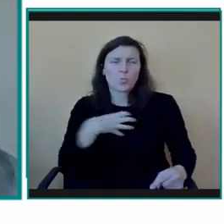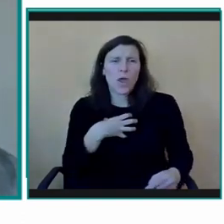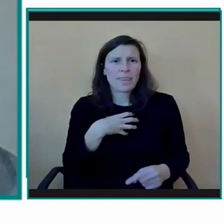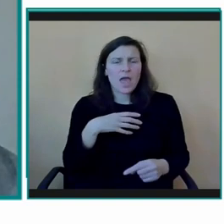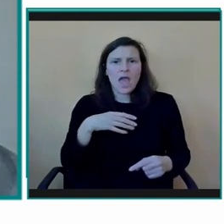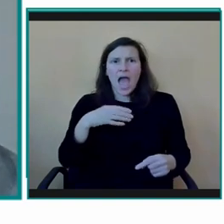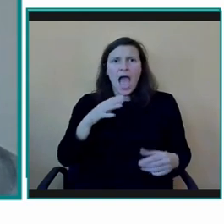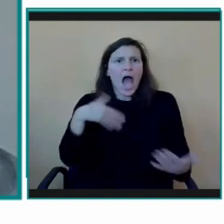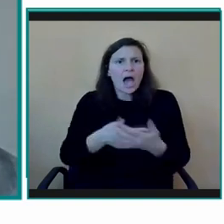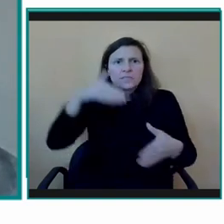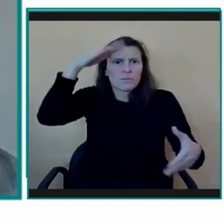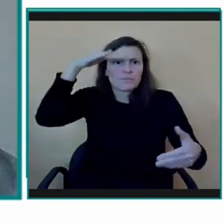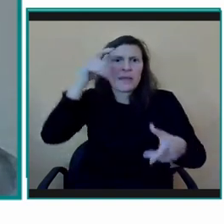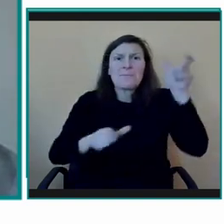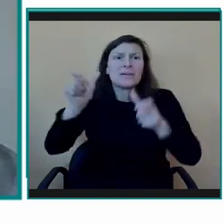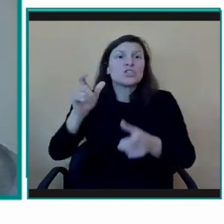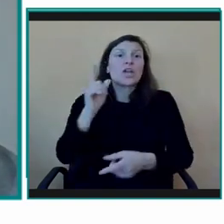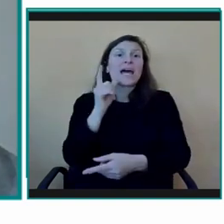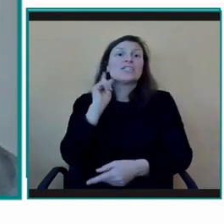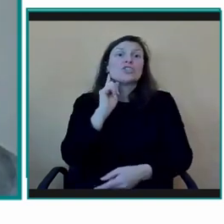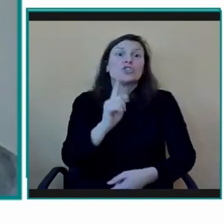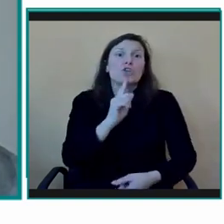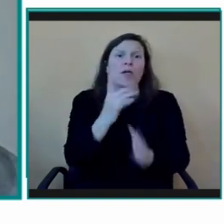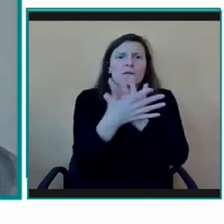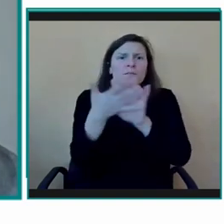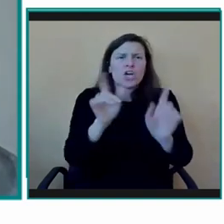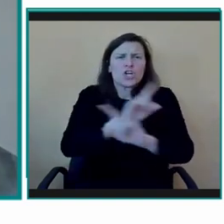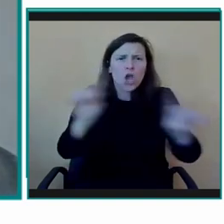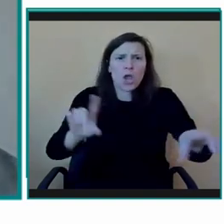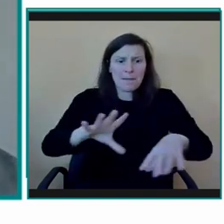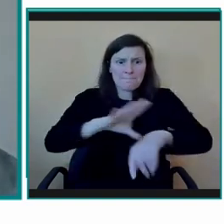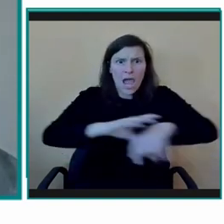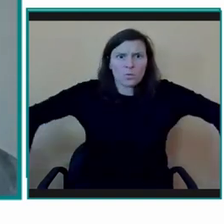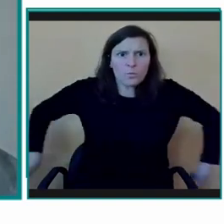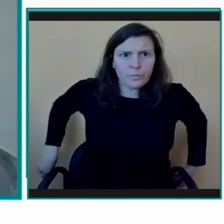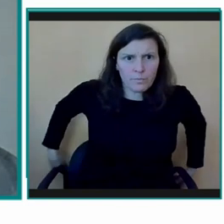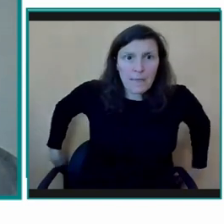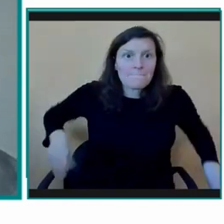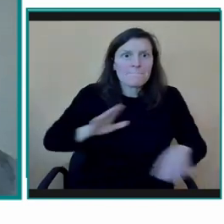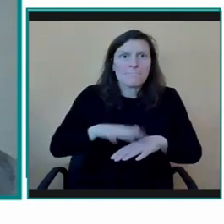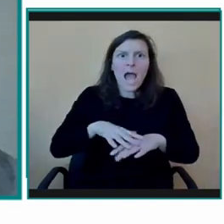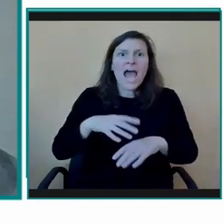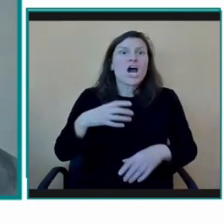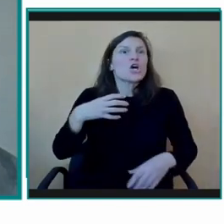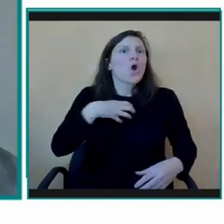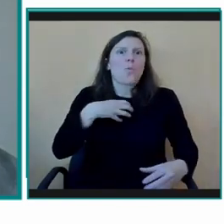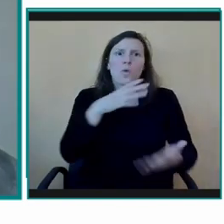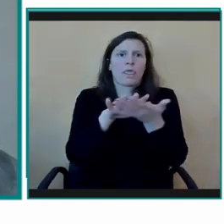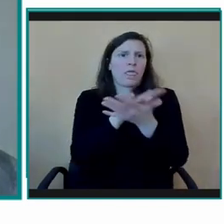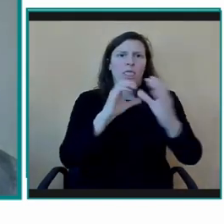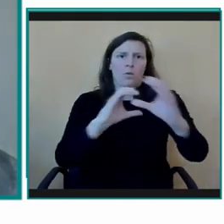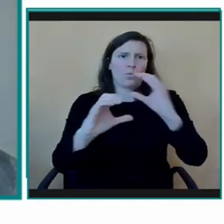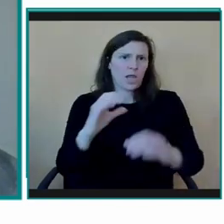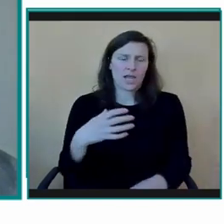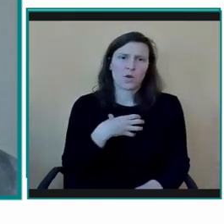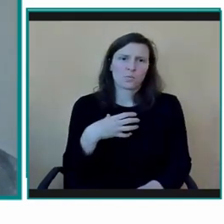manos. Esto, afortunadamente, forma parte de una España, esperemos que en blanco y negro, de una